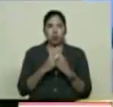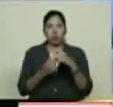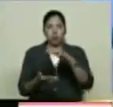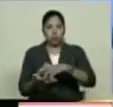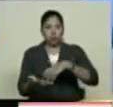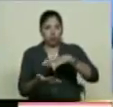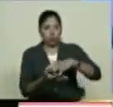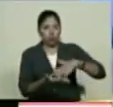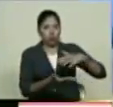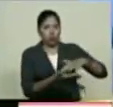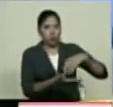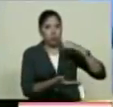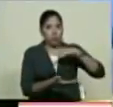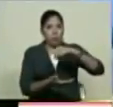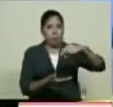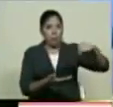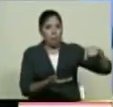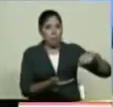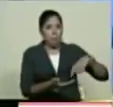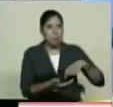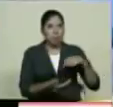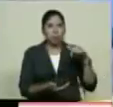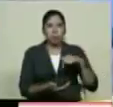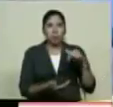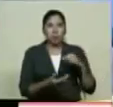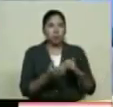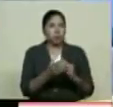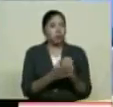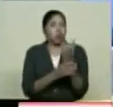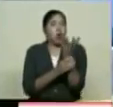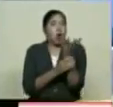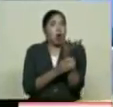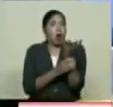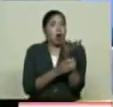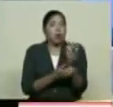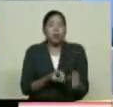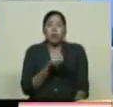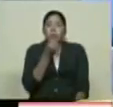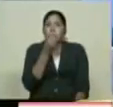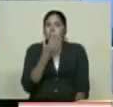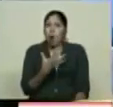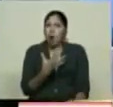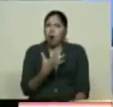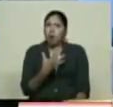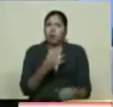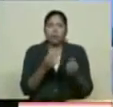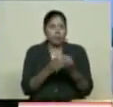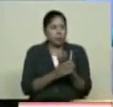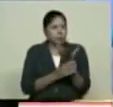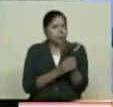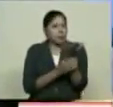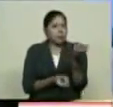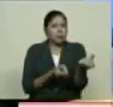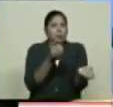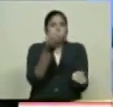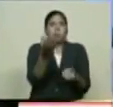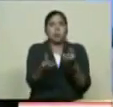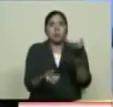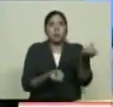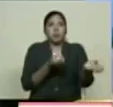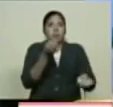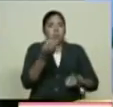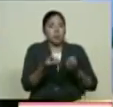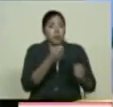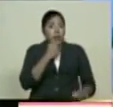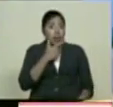Que Son unas Flores hermosas Que se dan Allá Y que bueno Estamos también En contacto